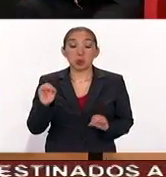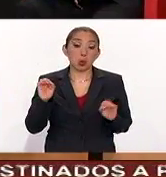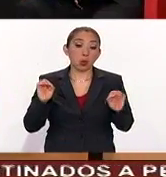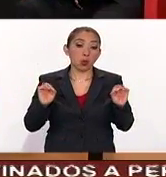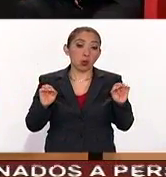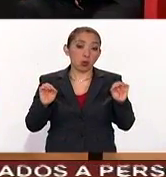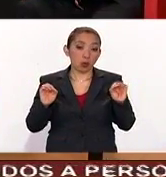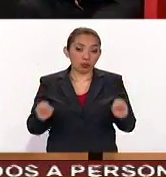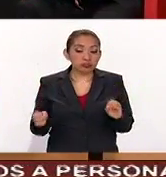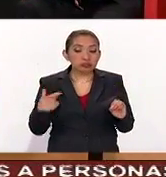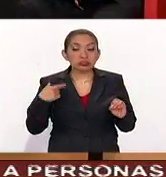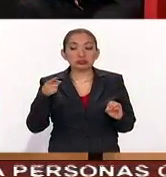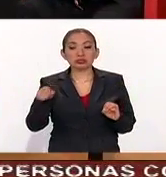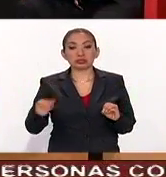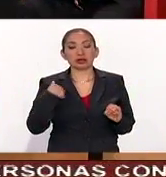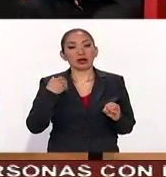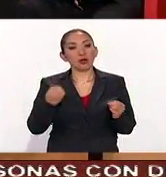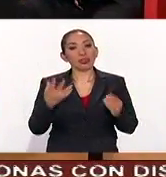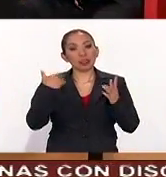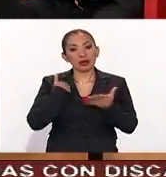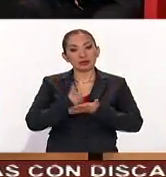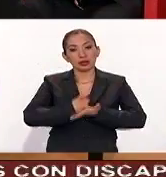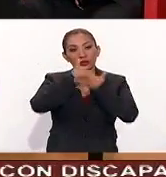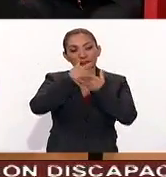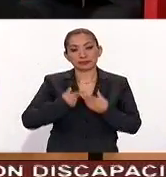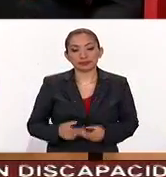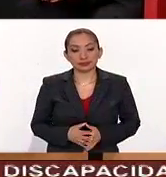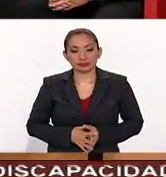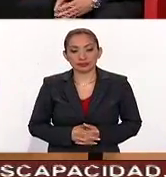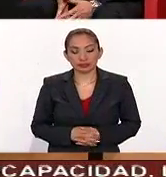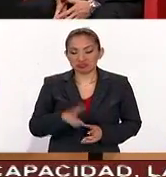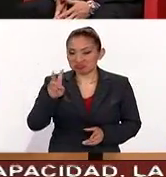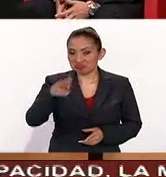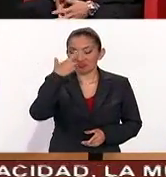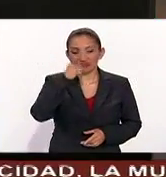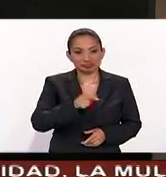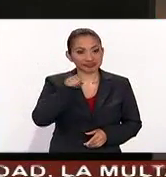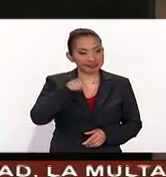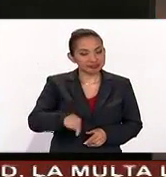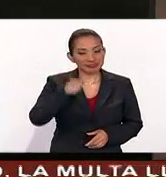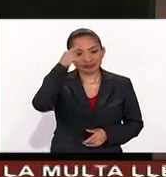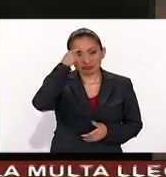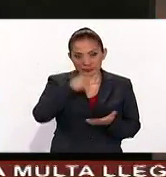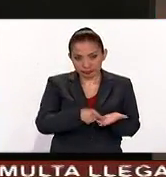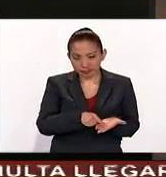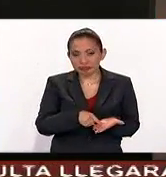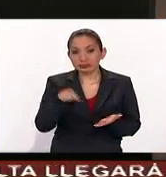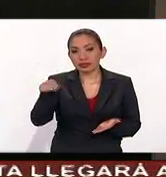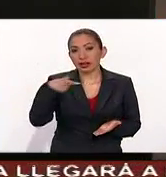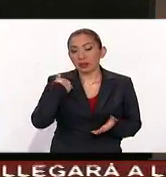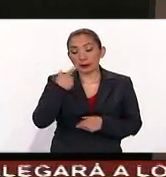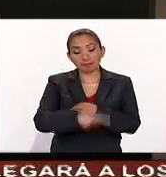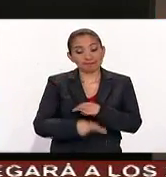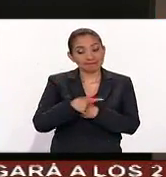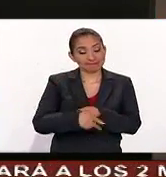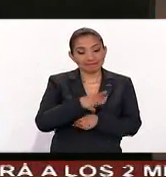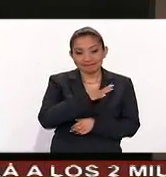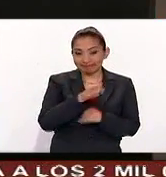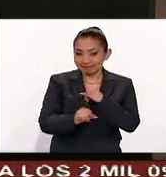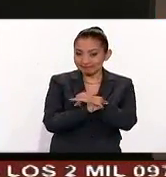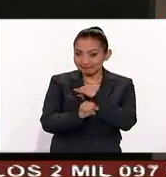¿qué tanto nos están ayudando a la ciudadanía? Tienes toda la razón creo que sí tiene su gran riesgo